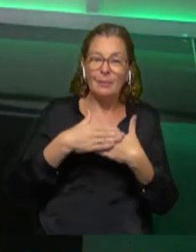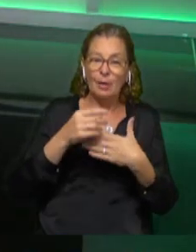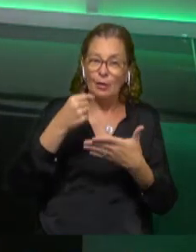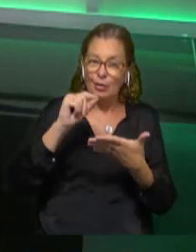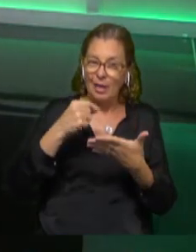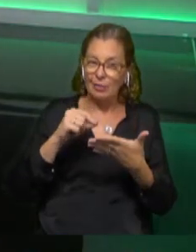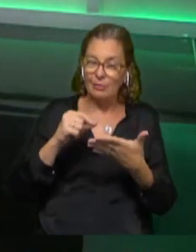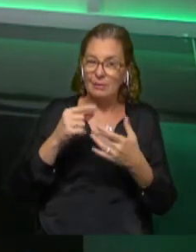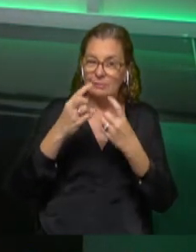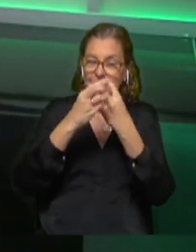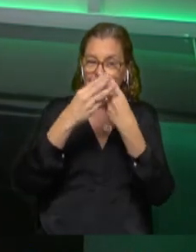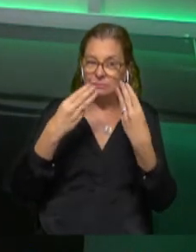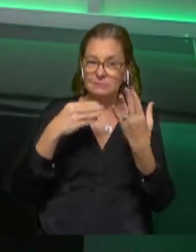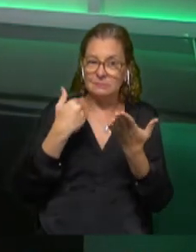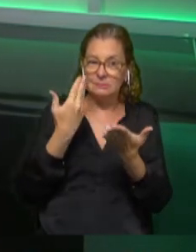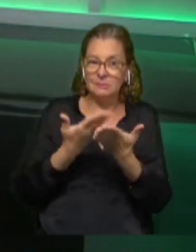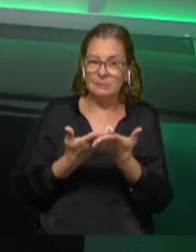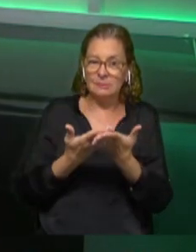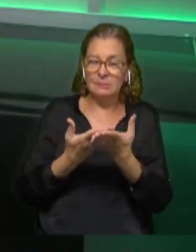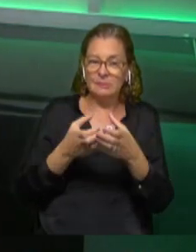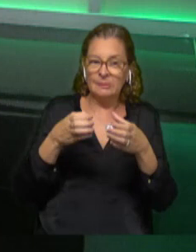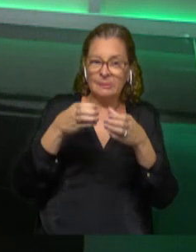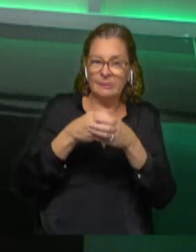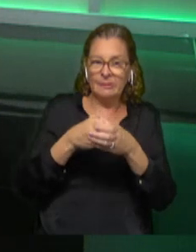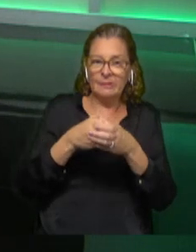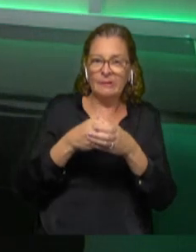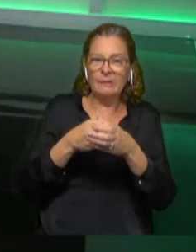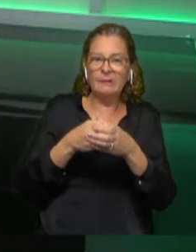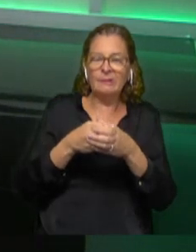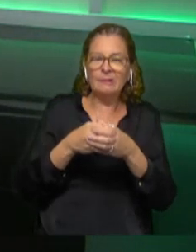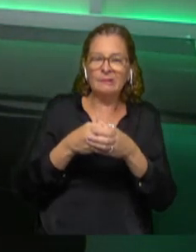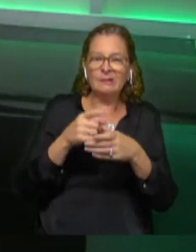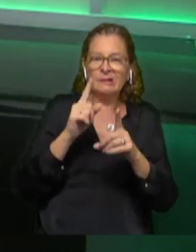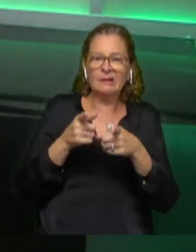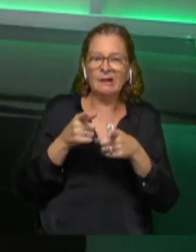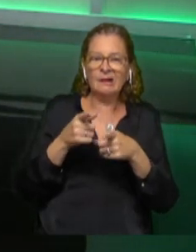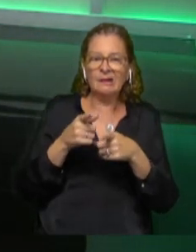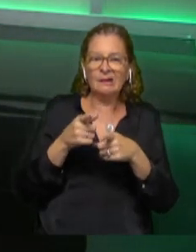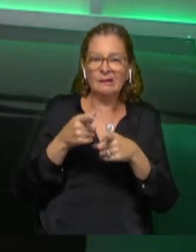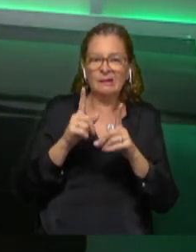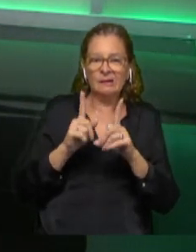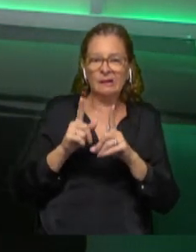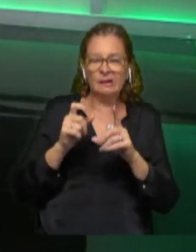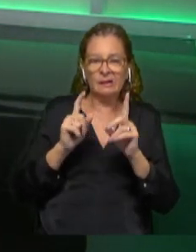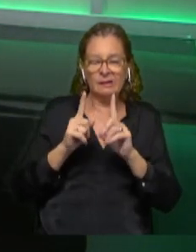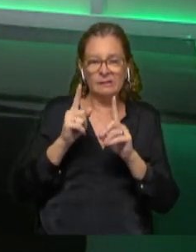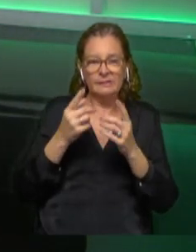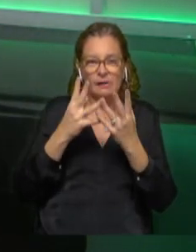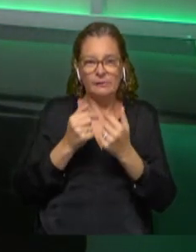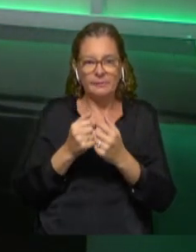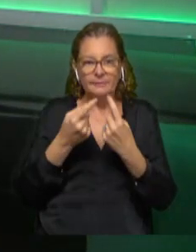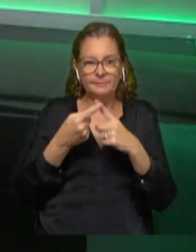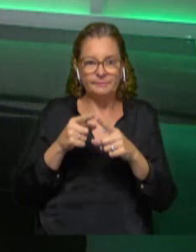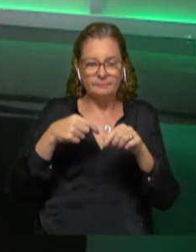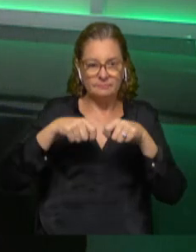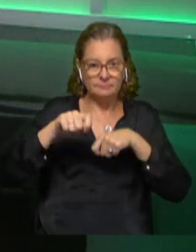datos, dado que en general las muestras refieren a poblaciones más pequeñas, localidades que están sujetas a shock, que de alguna manera pueden alterar la estructura